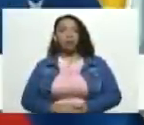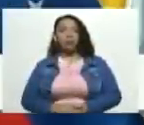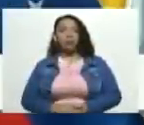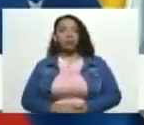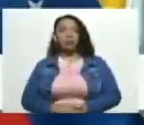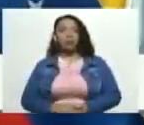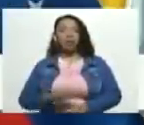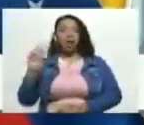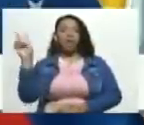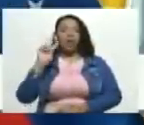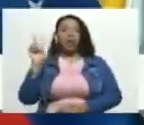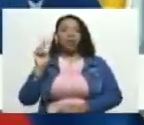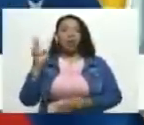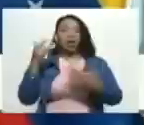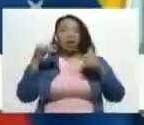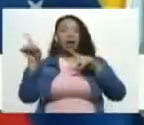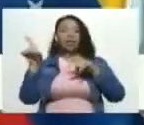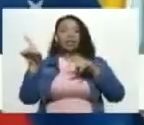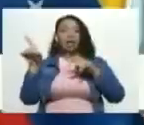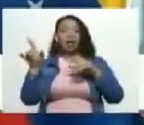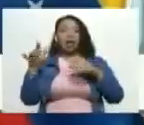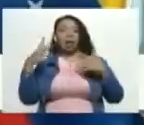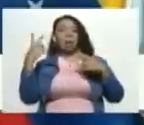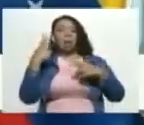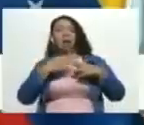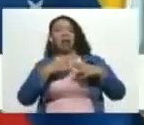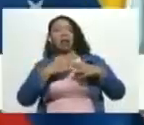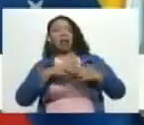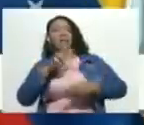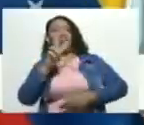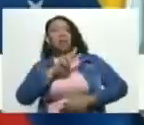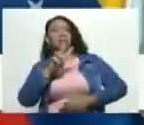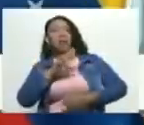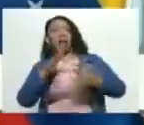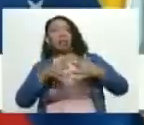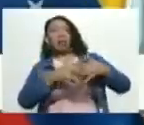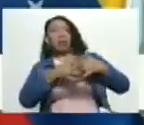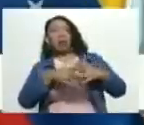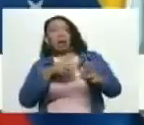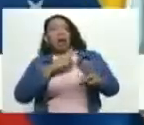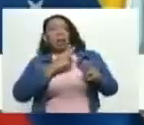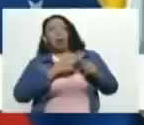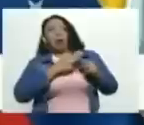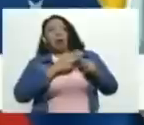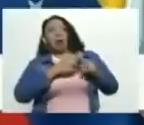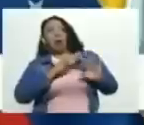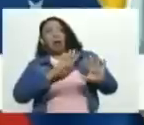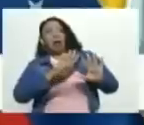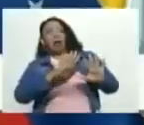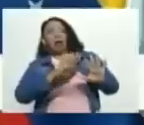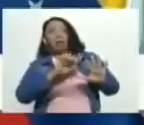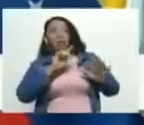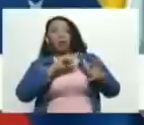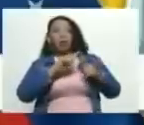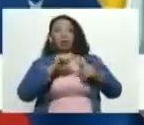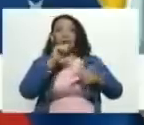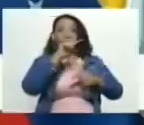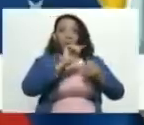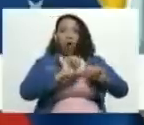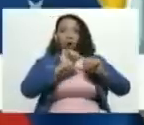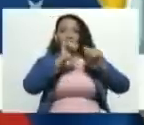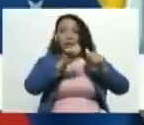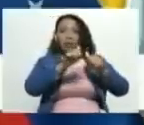que Venezuela era supuestamente una amenaza inusual para los Estados Unidos de América a partir de ahí comenzaron